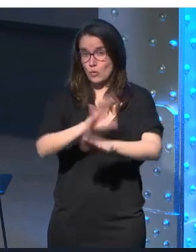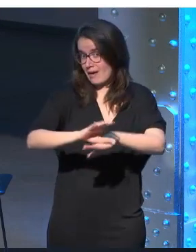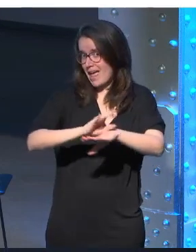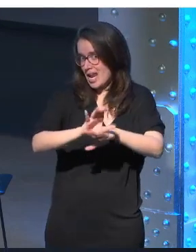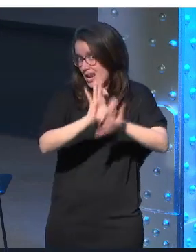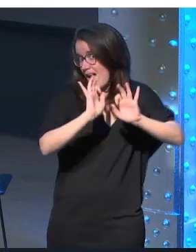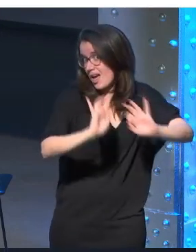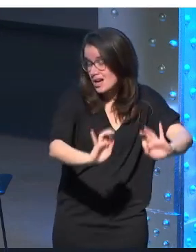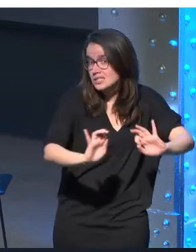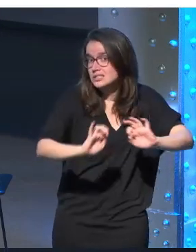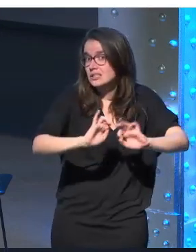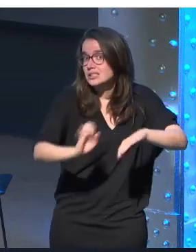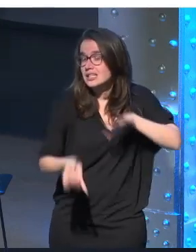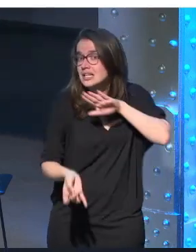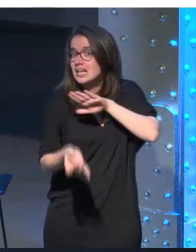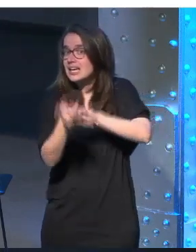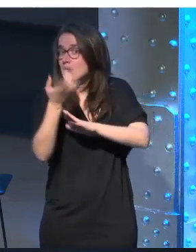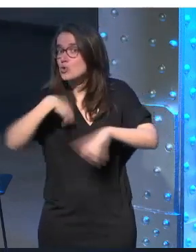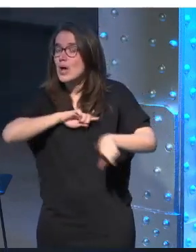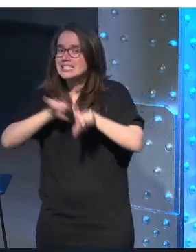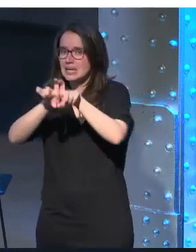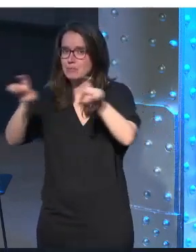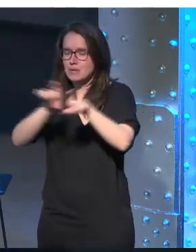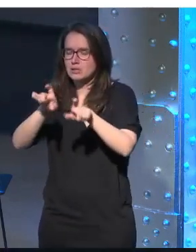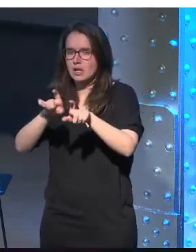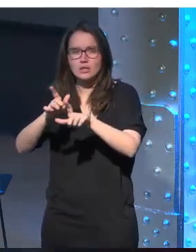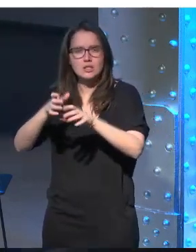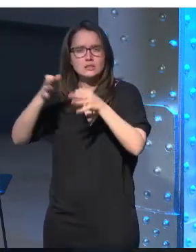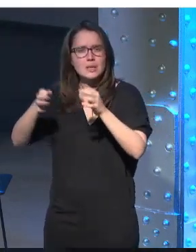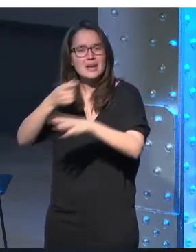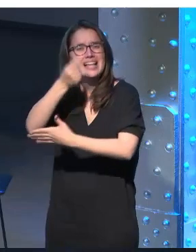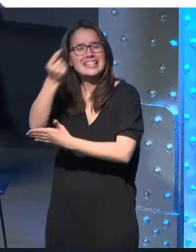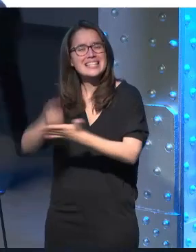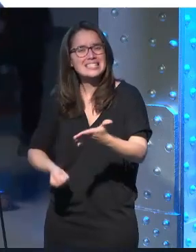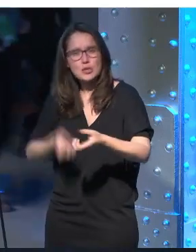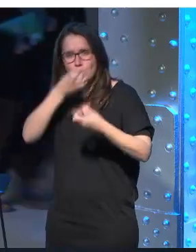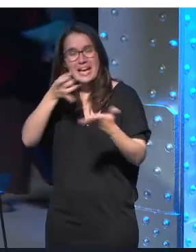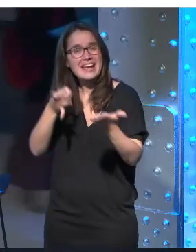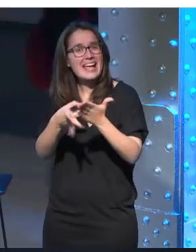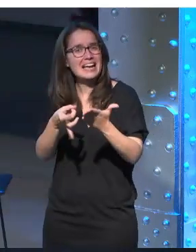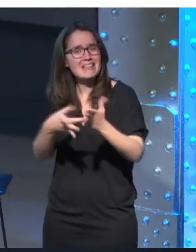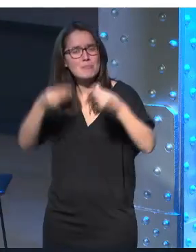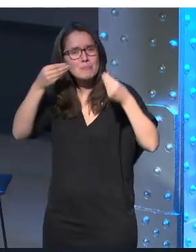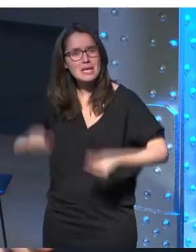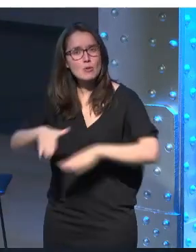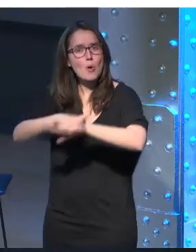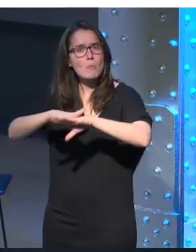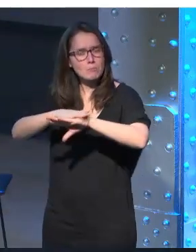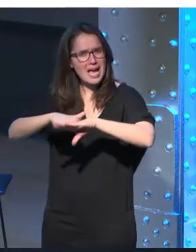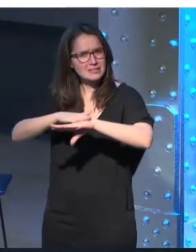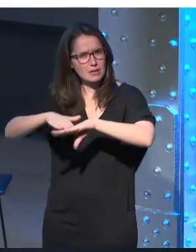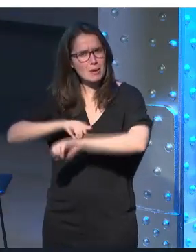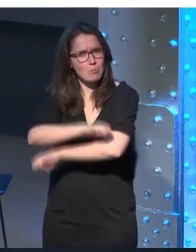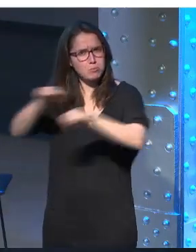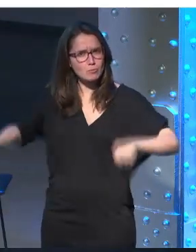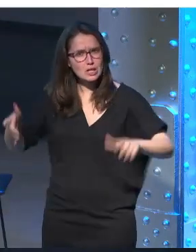y desde que fundamos Isostopy siempre hemos tenido el diseño el buen diseño como la base y el elemento diferenciador de todas